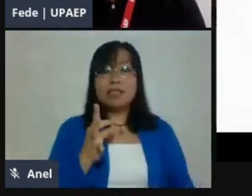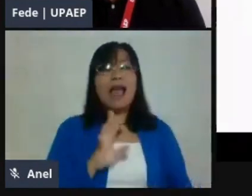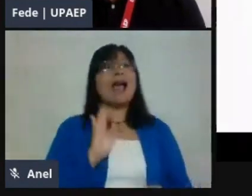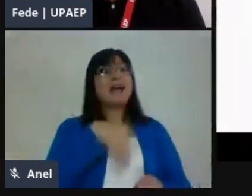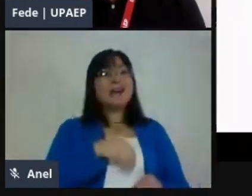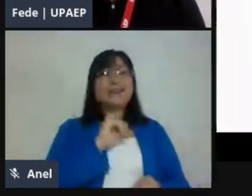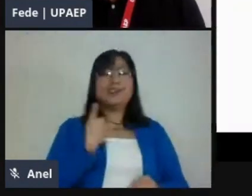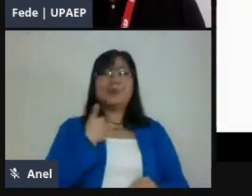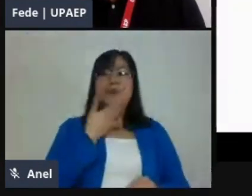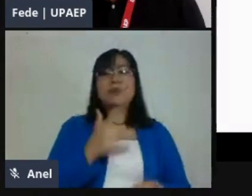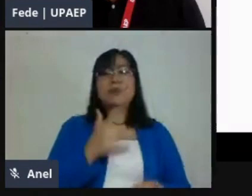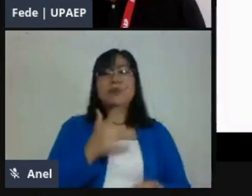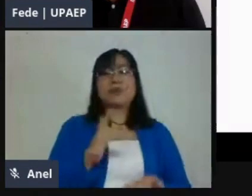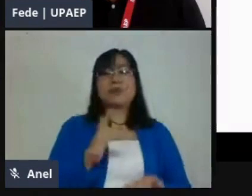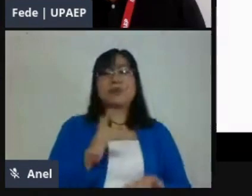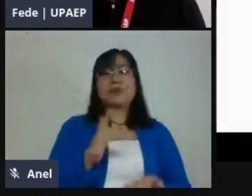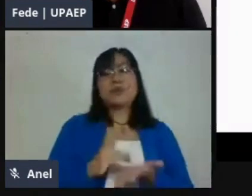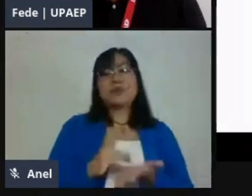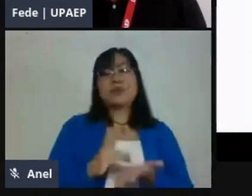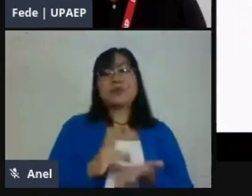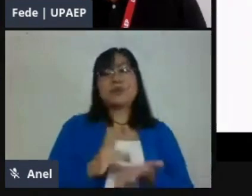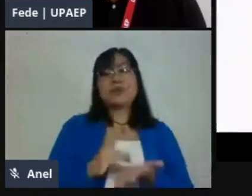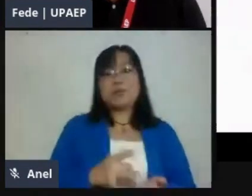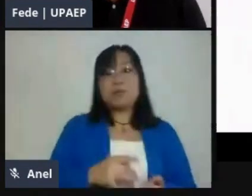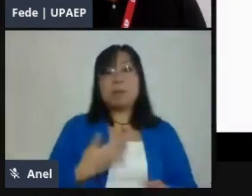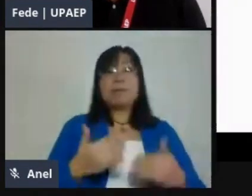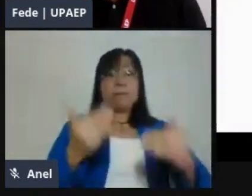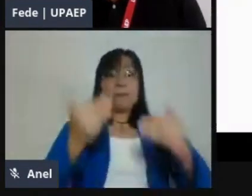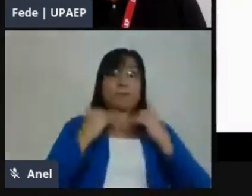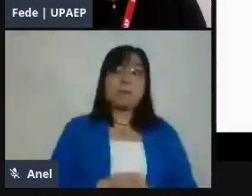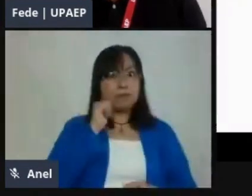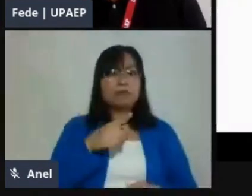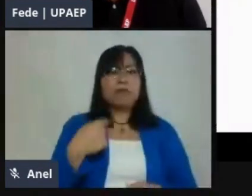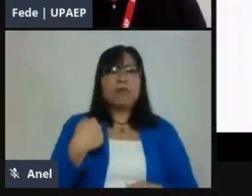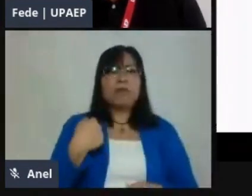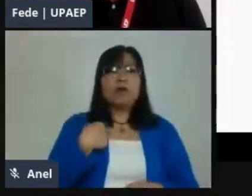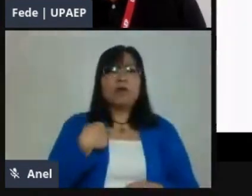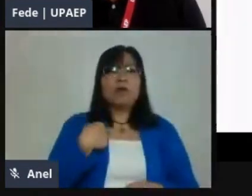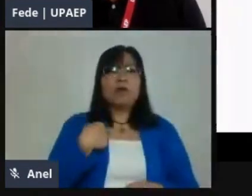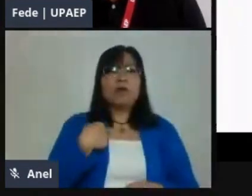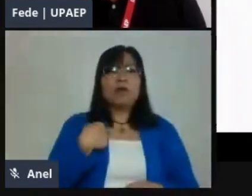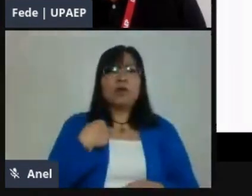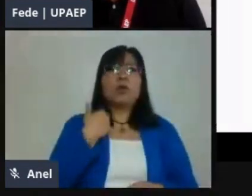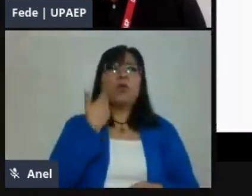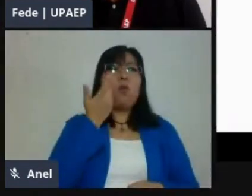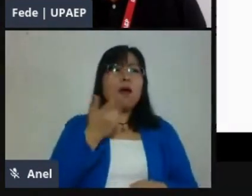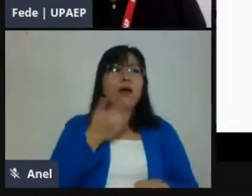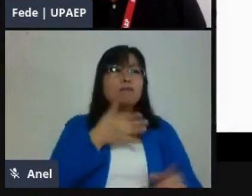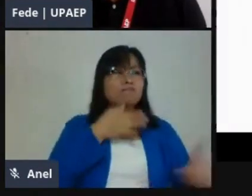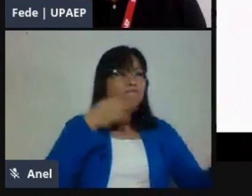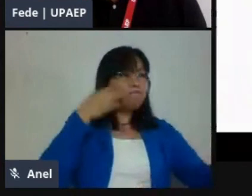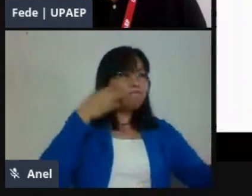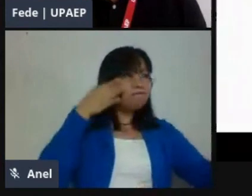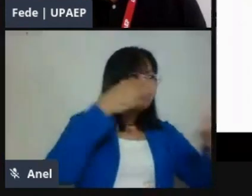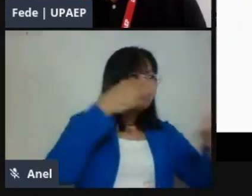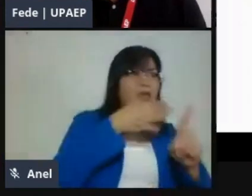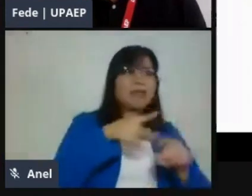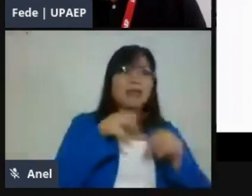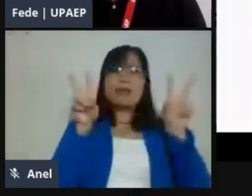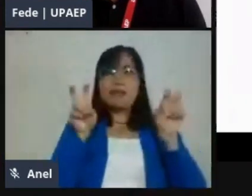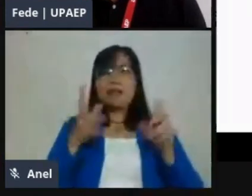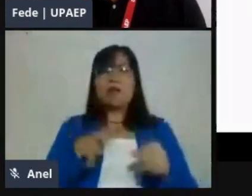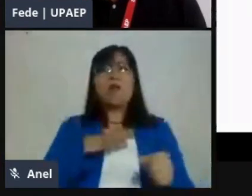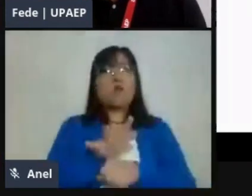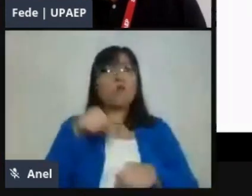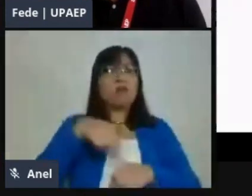aprendizajes esperados. ¿Por qué? Porque todos sabemos que tenemos un temario muy grande que cubrir, pero no vamos a poder cubrir